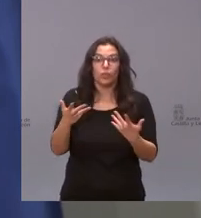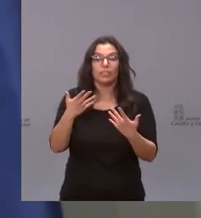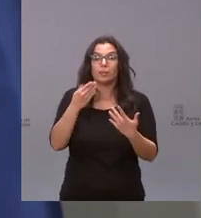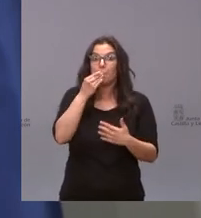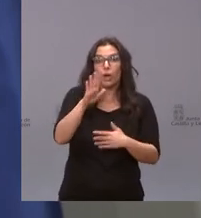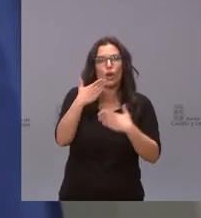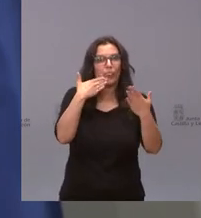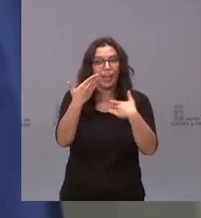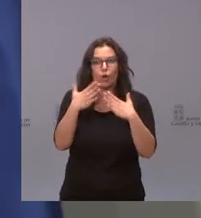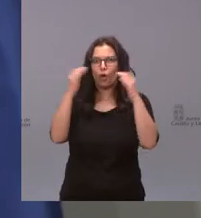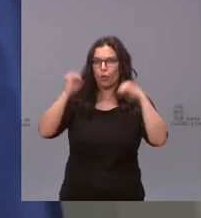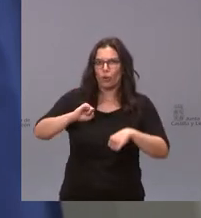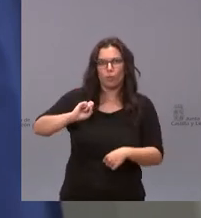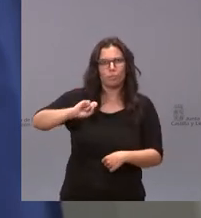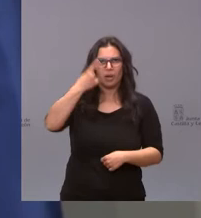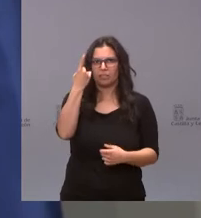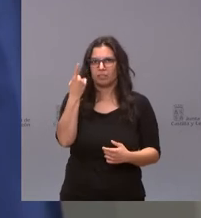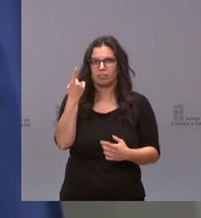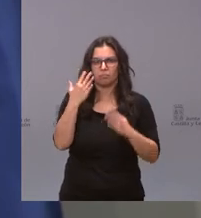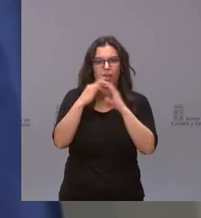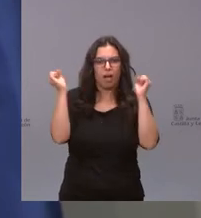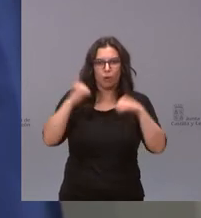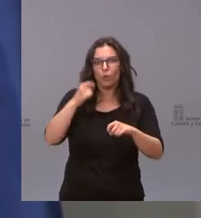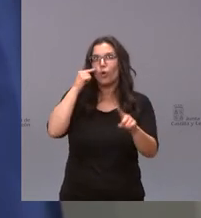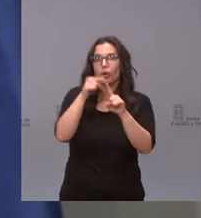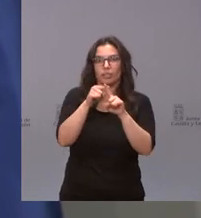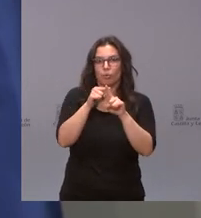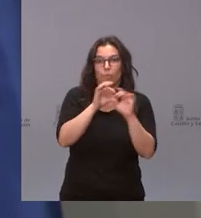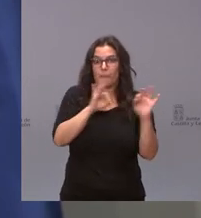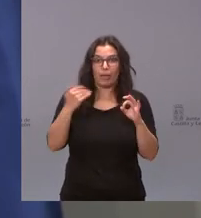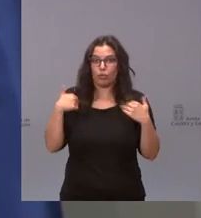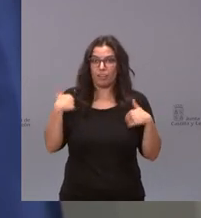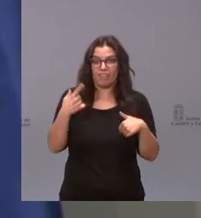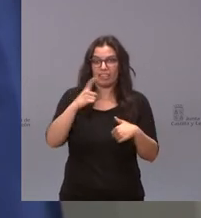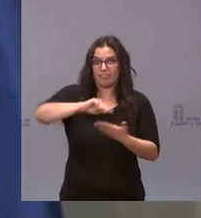más acuerdos que nunca los acuerdos están para firmarse pero